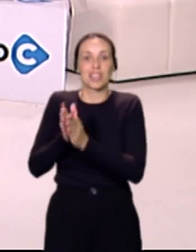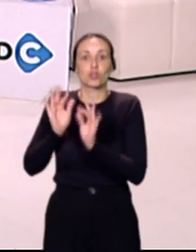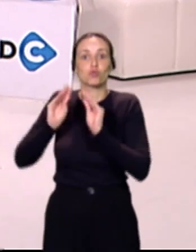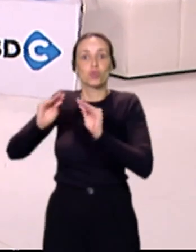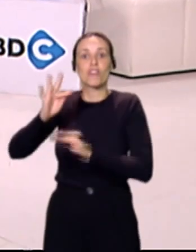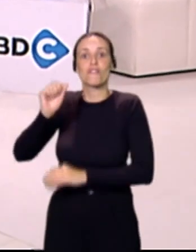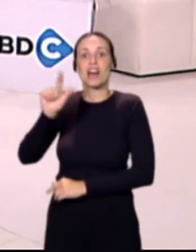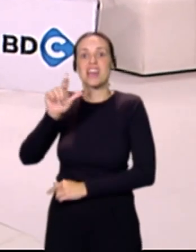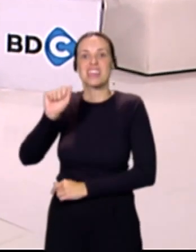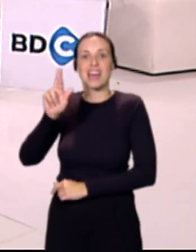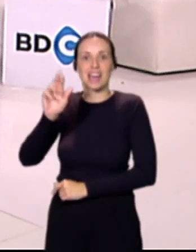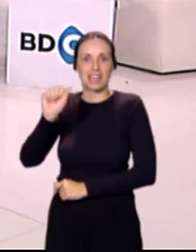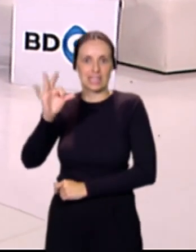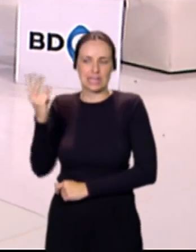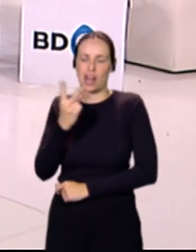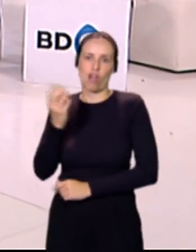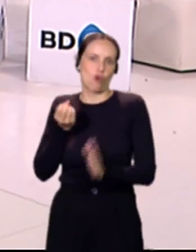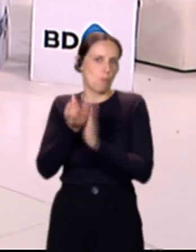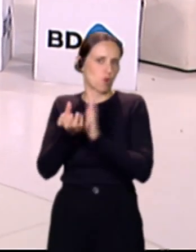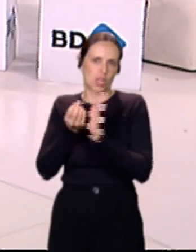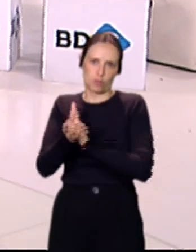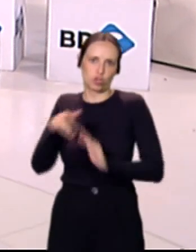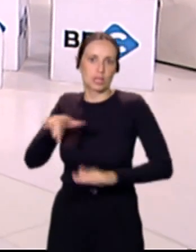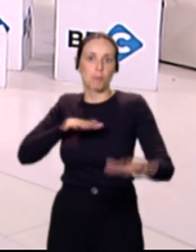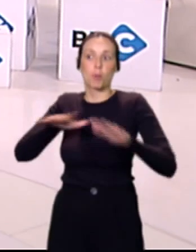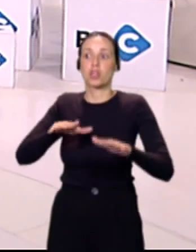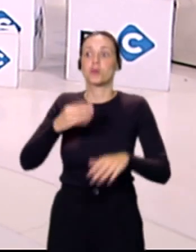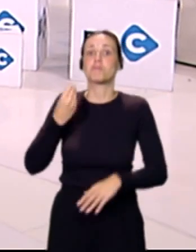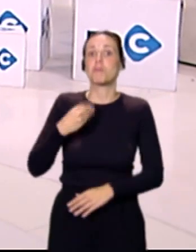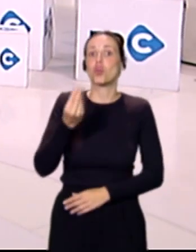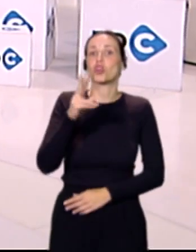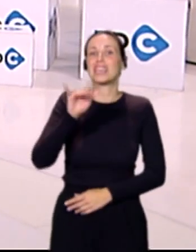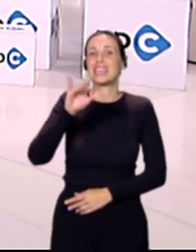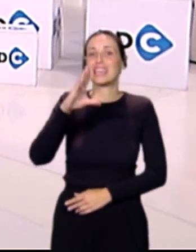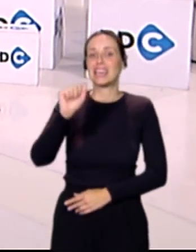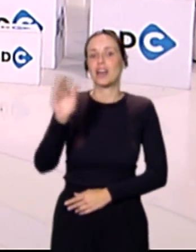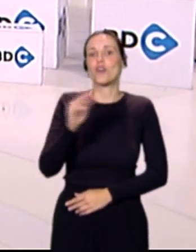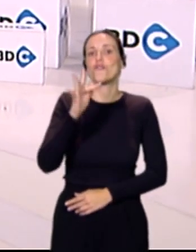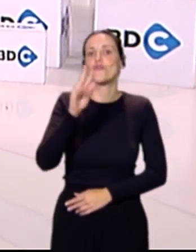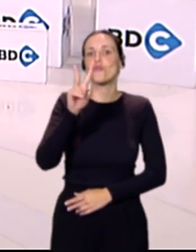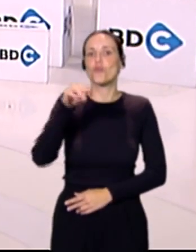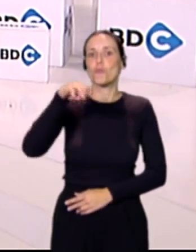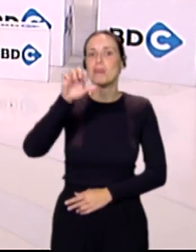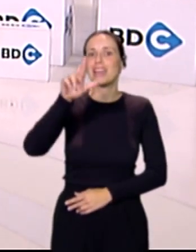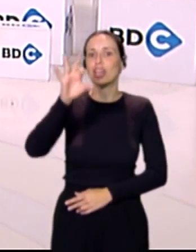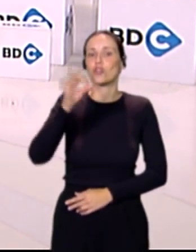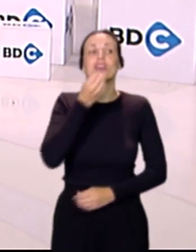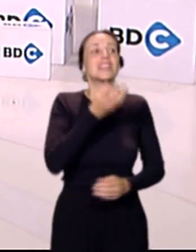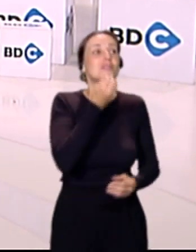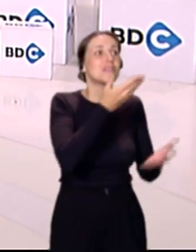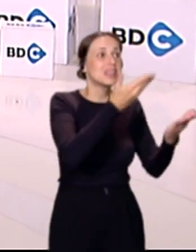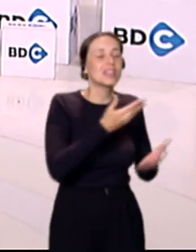dos portavoces en España de este movimiento. Kika Fumero, ¿qué tal? Bienvenida, buenos días. Hola, muy buenos días, ¿qué tal?